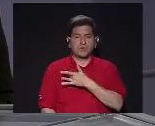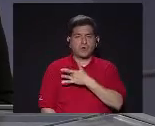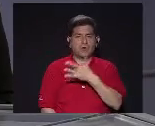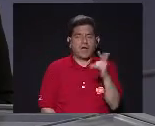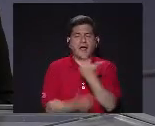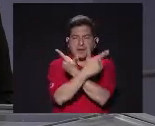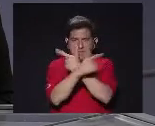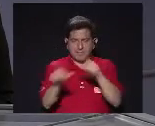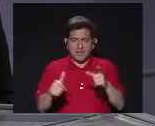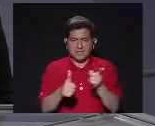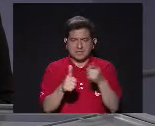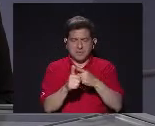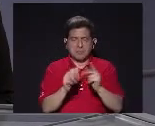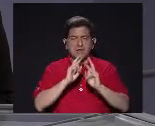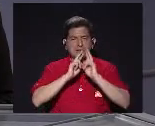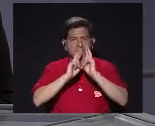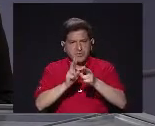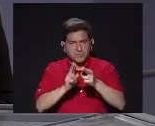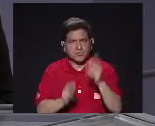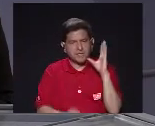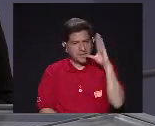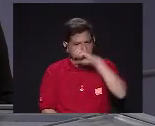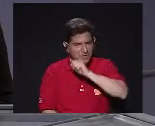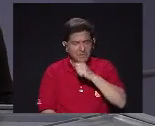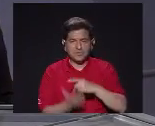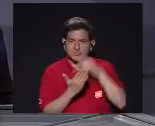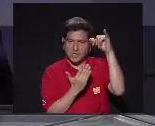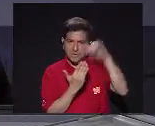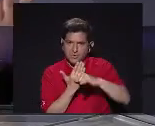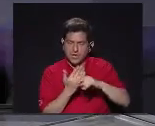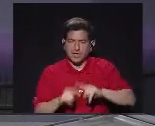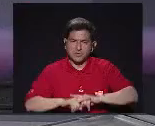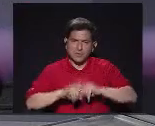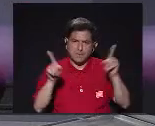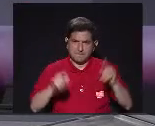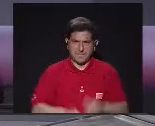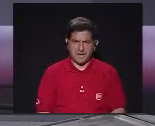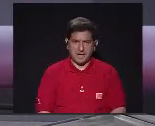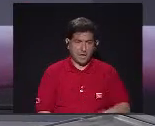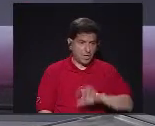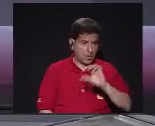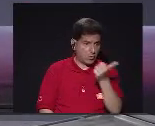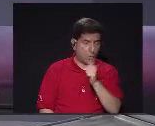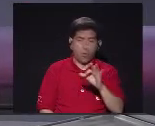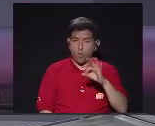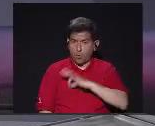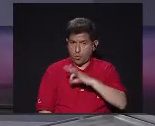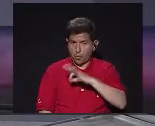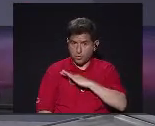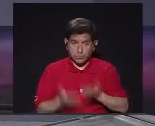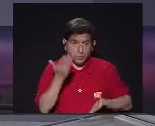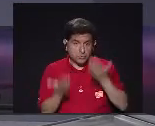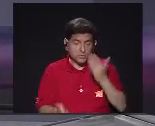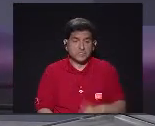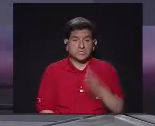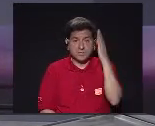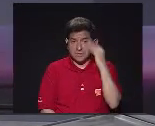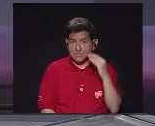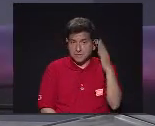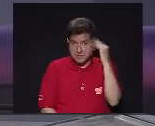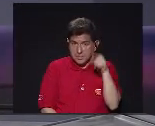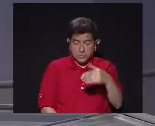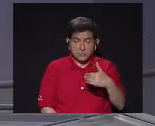producción Almas en vuelo Es uno de los primeros Frutos Tal vez evidentes De este proyecto Pero me imagino Que hay muchos otros